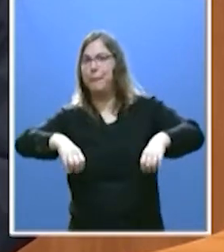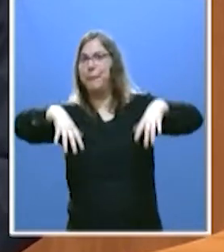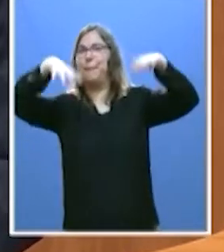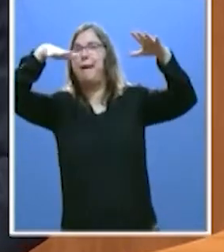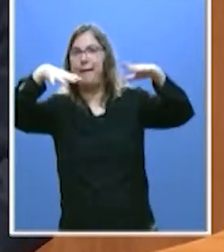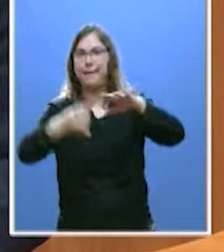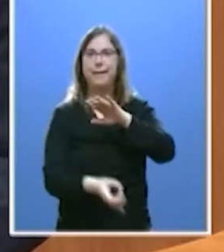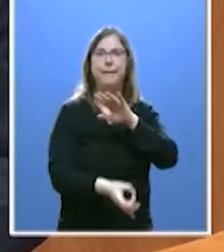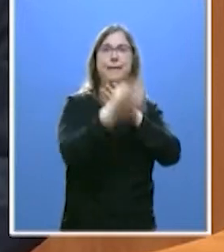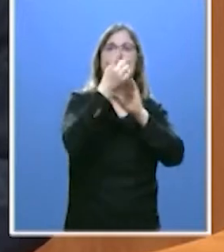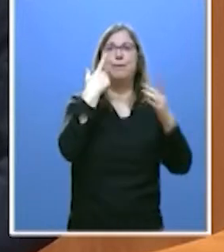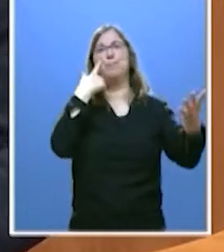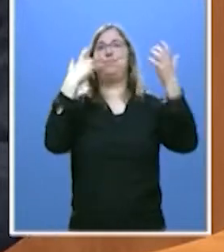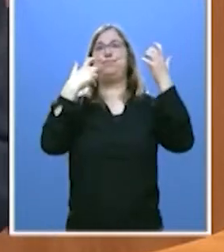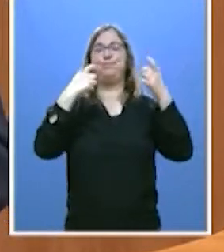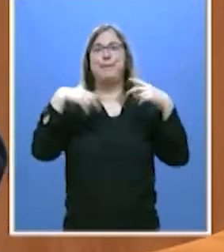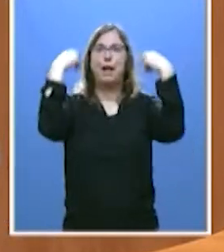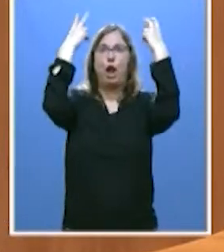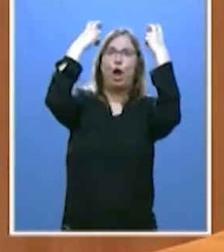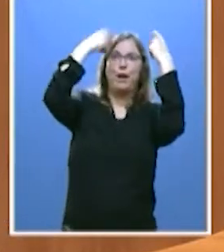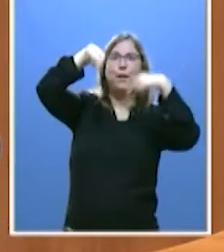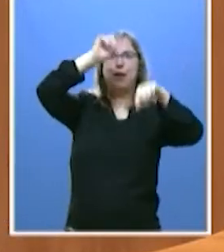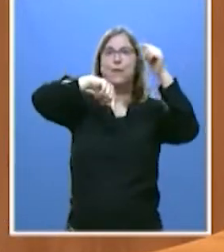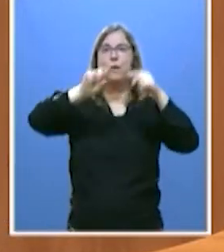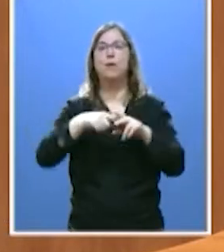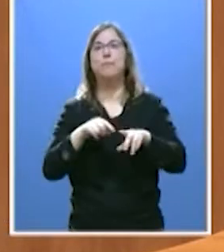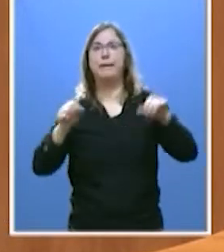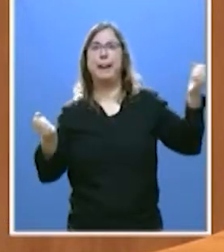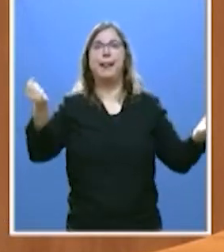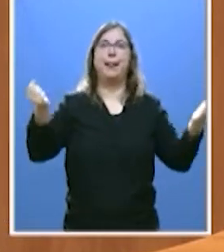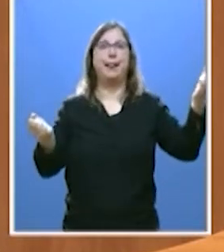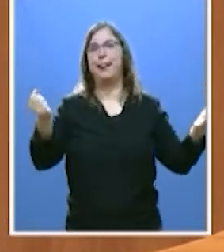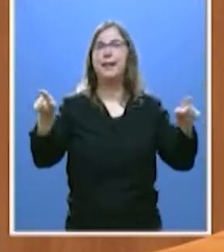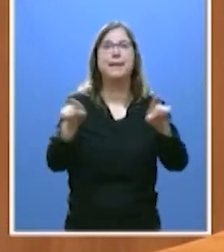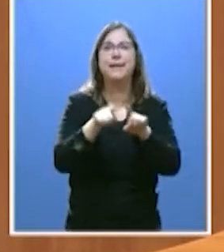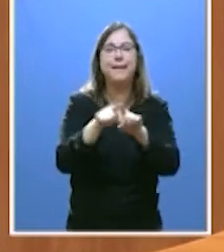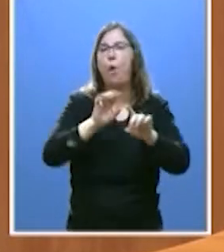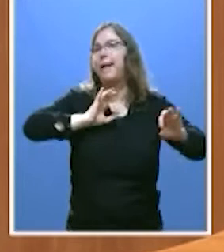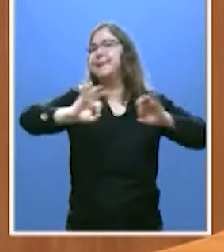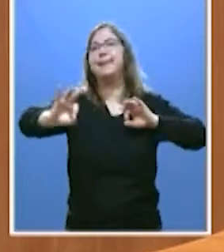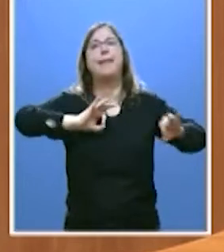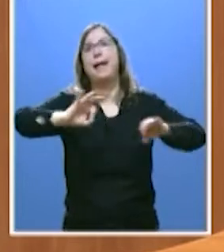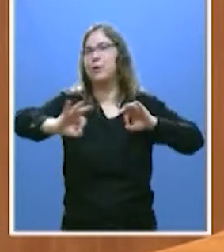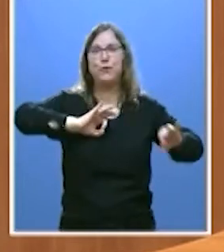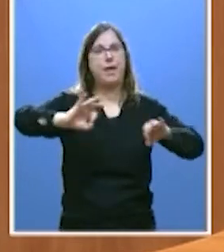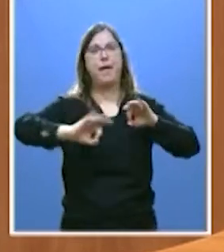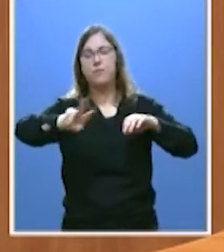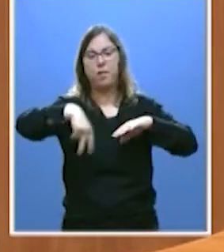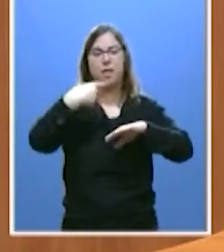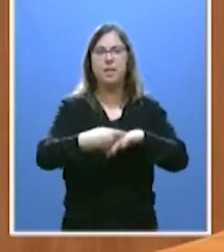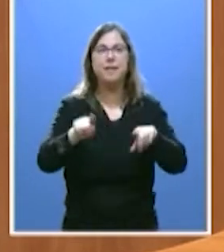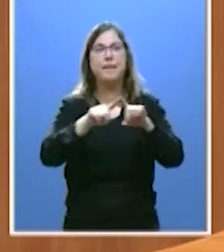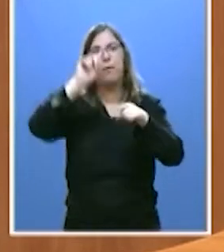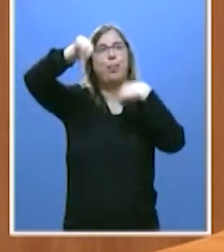de una chistera un conejo con bixomatosis y un funambulista cae una y otra vez a la lona intentando hacer